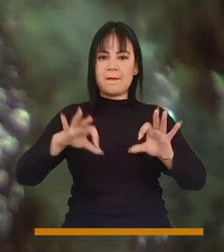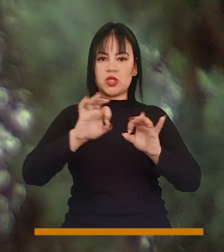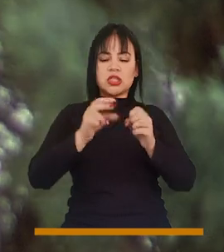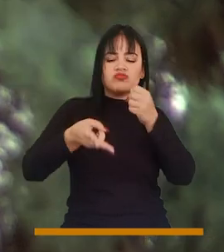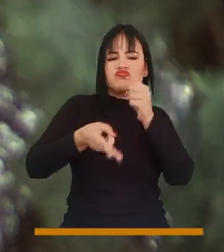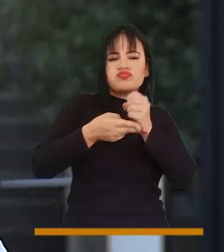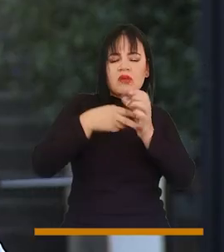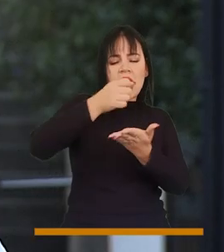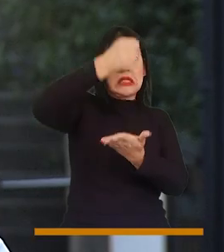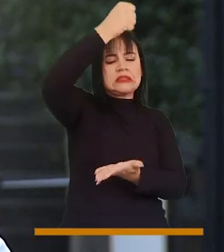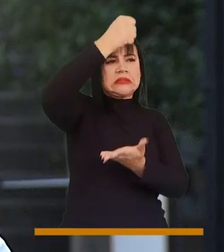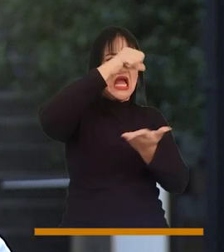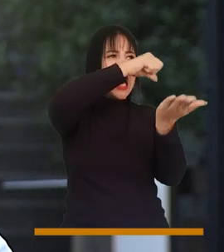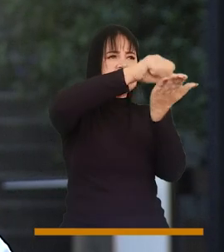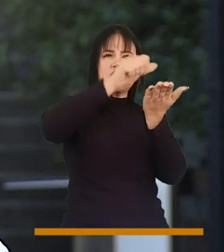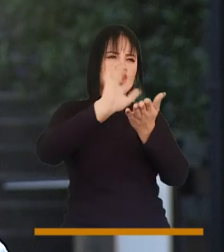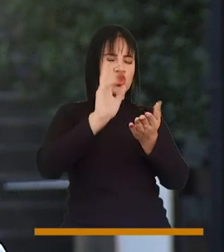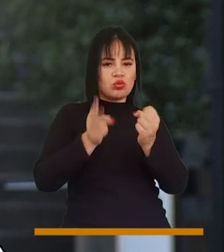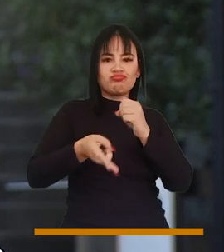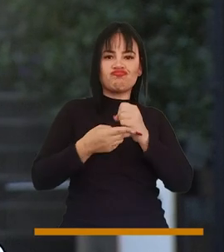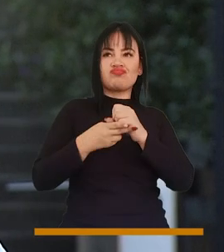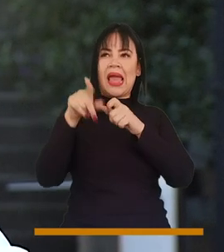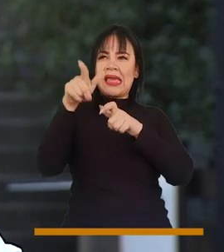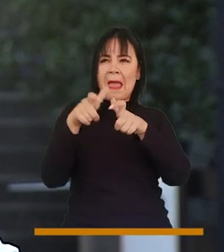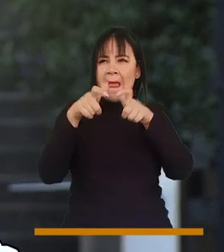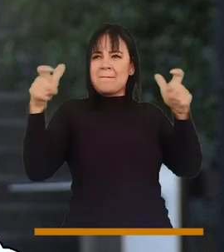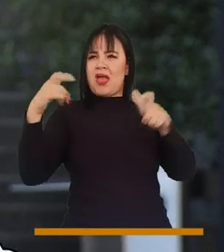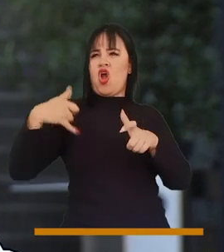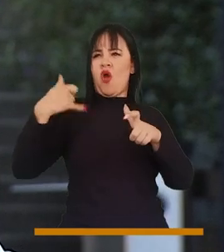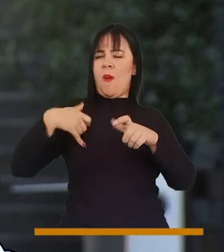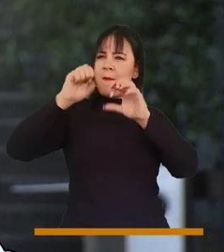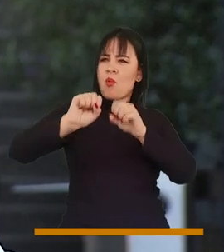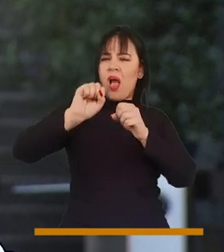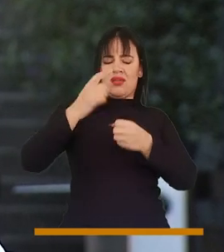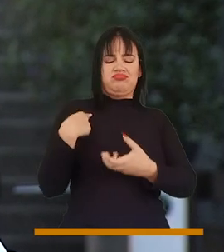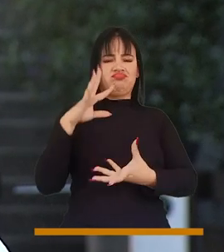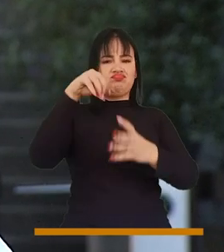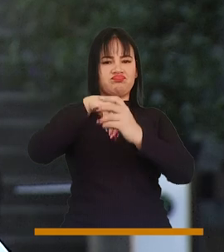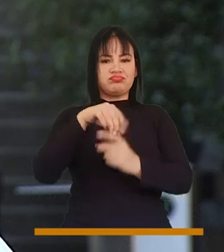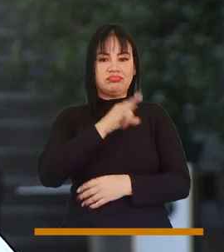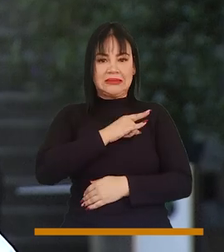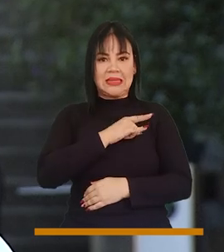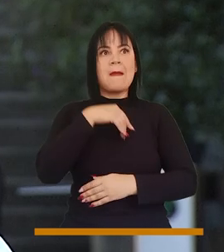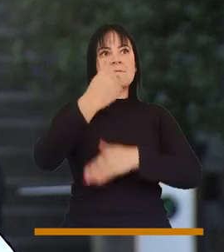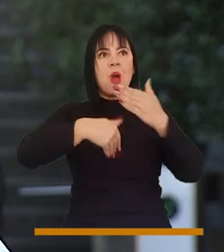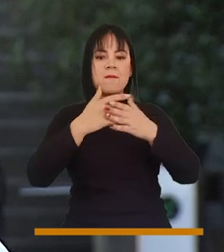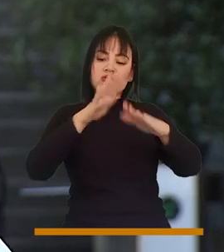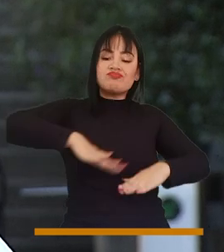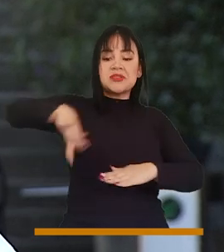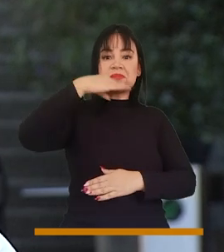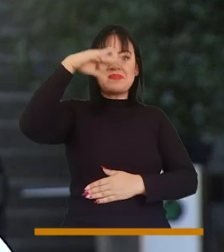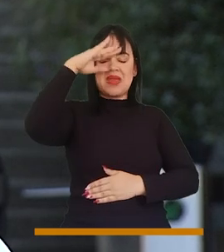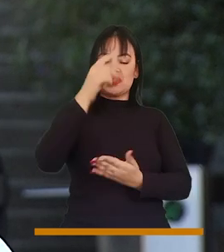Siendo más eficientes en el uso de la plata para que más jóvenes se puedan formar en educación superior, nos va a permitir generar mucho